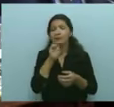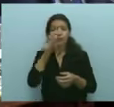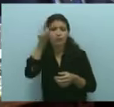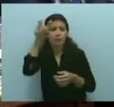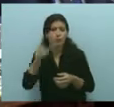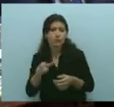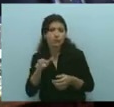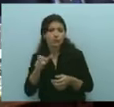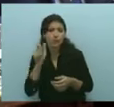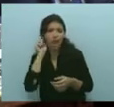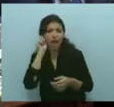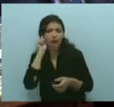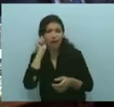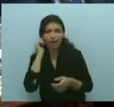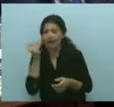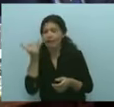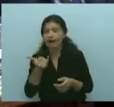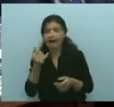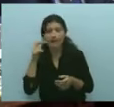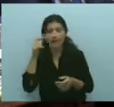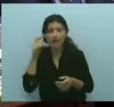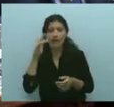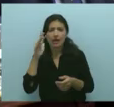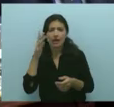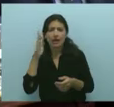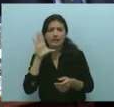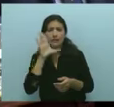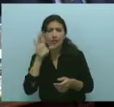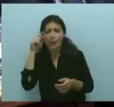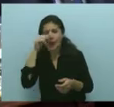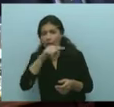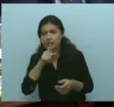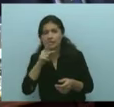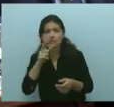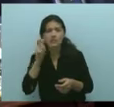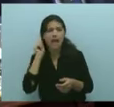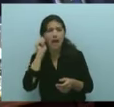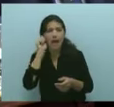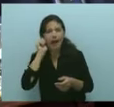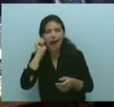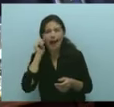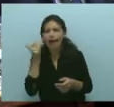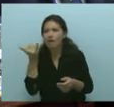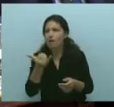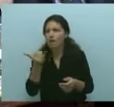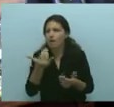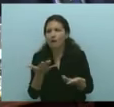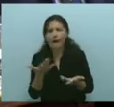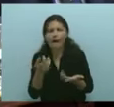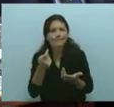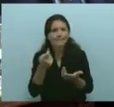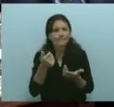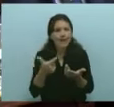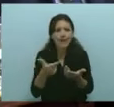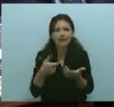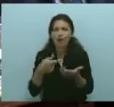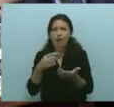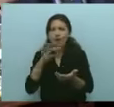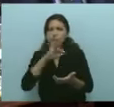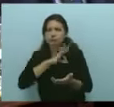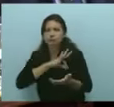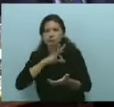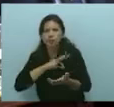de aporte, puede trabajar más para cumplir con esos años de aporte. Bueno, respecto del derecho de pensión, se